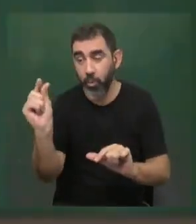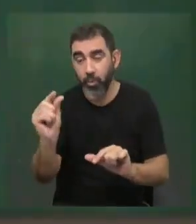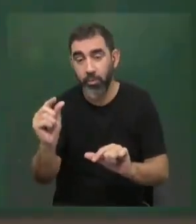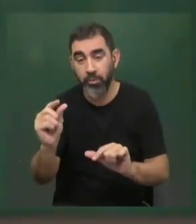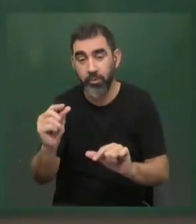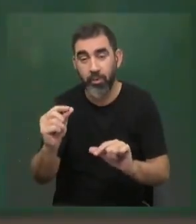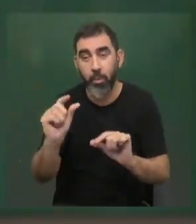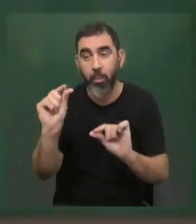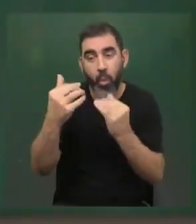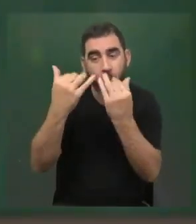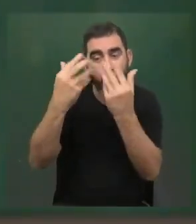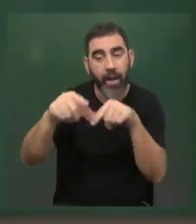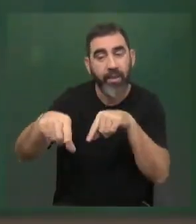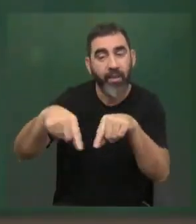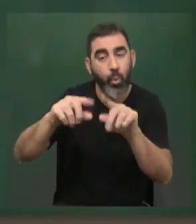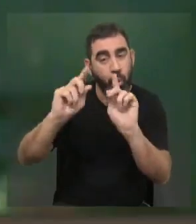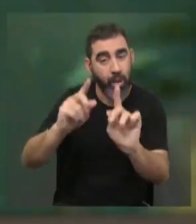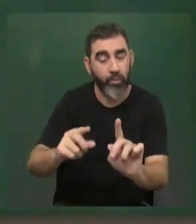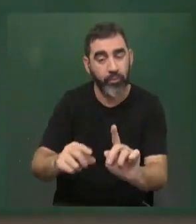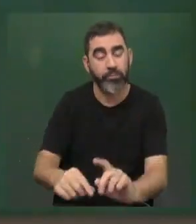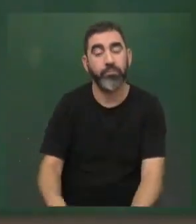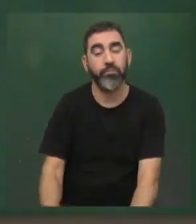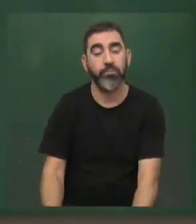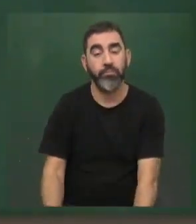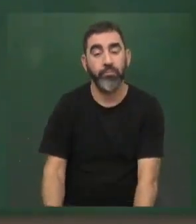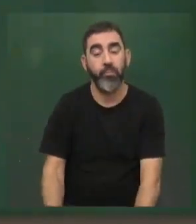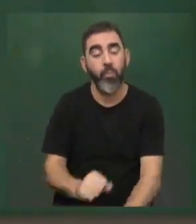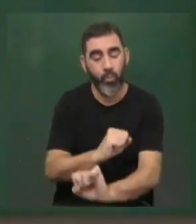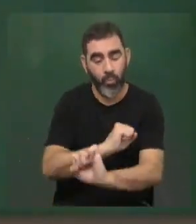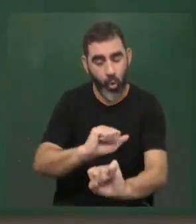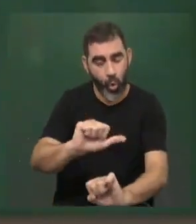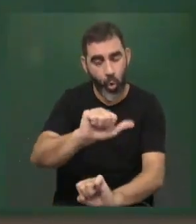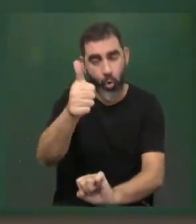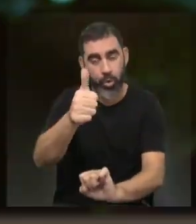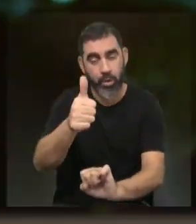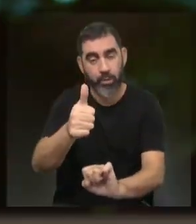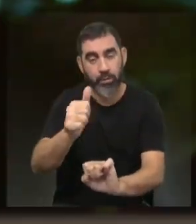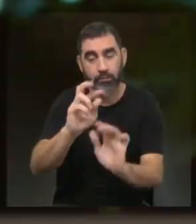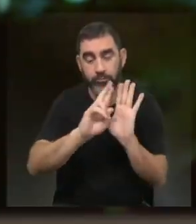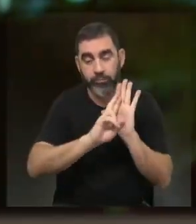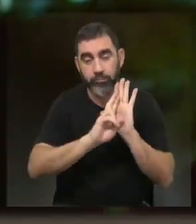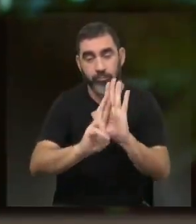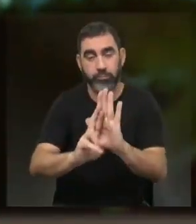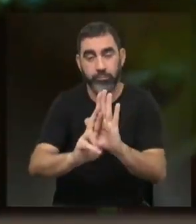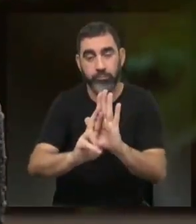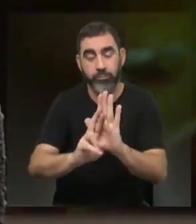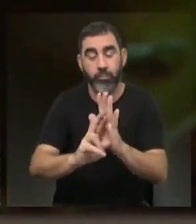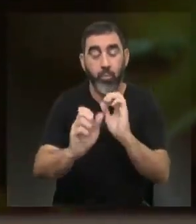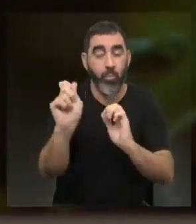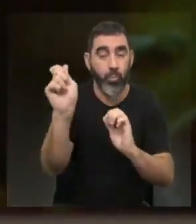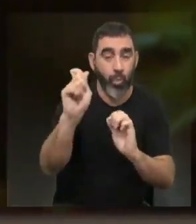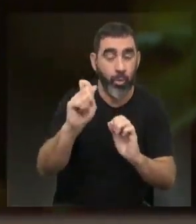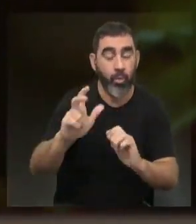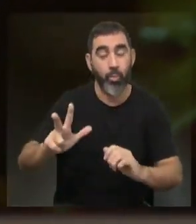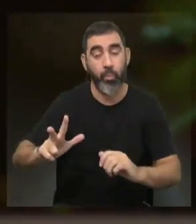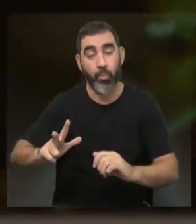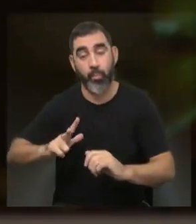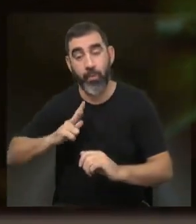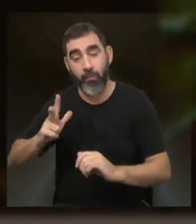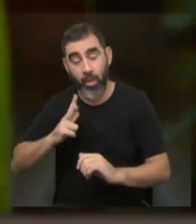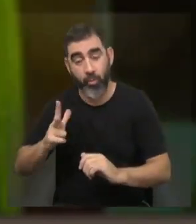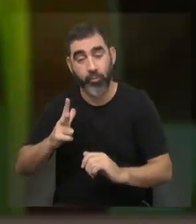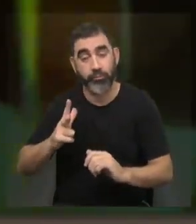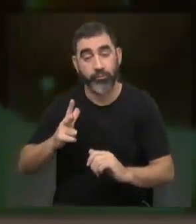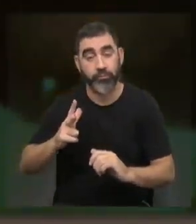muy poco articulados. Entonces, logramos que justamente haya representación del sector público, del sector privado,